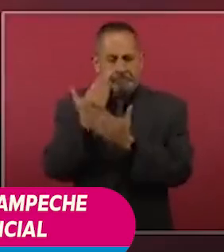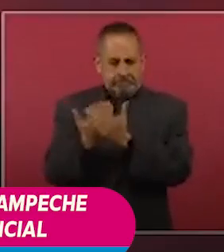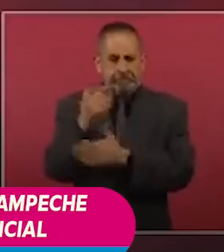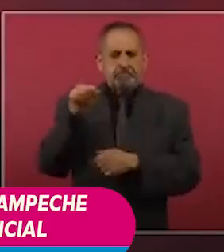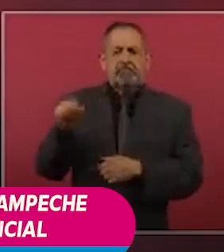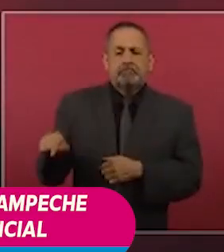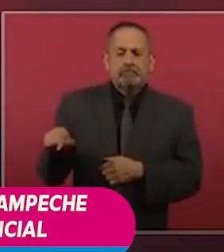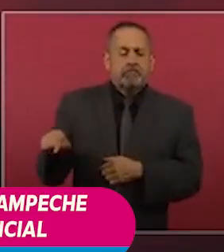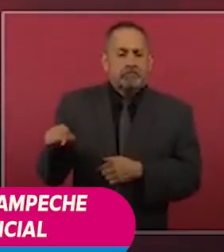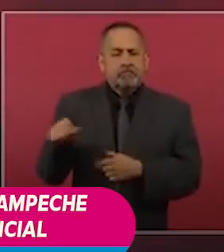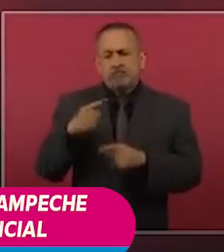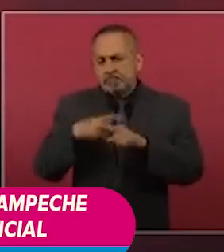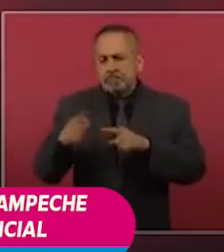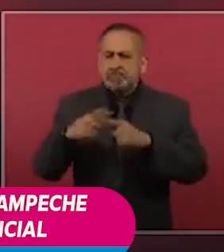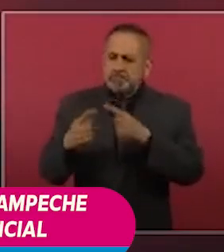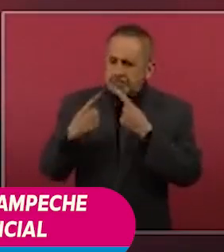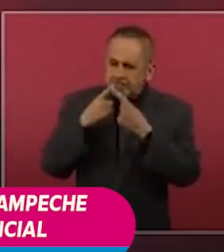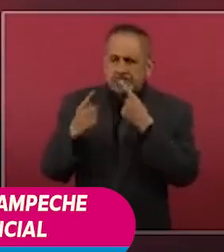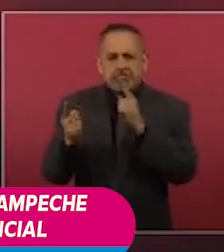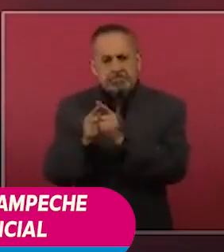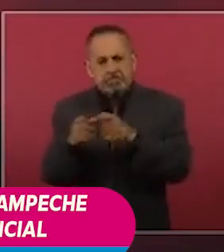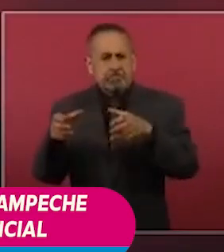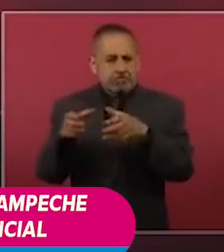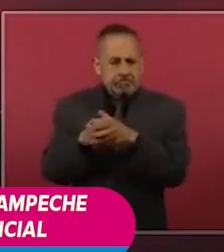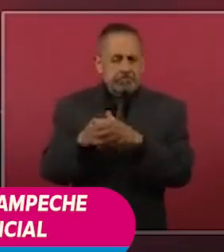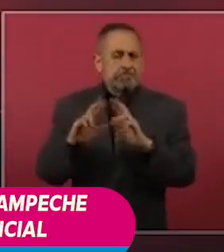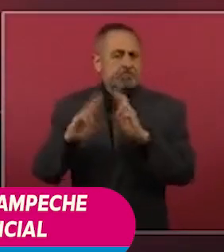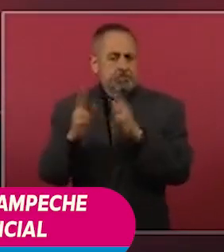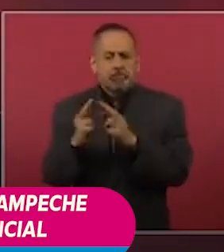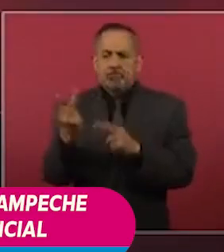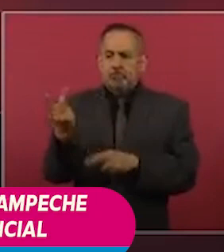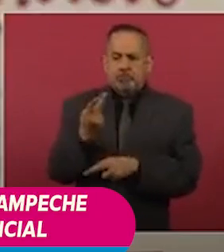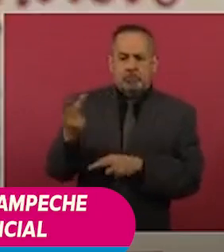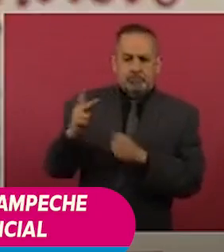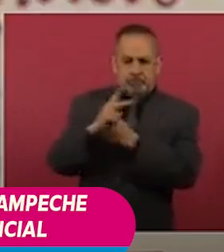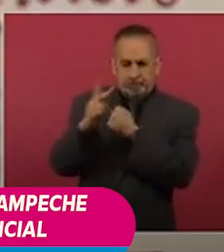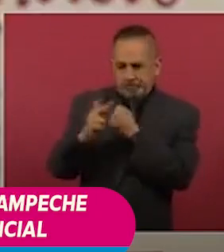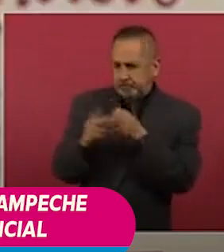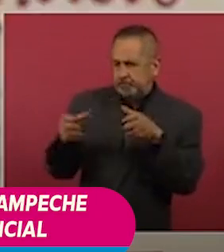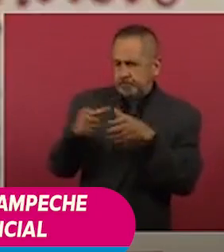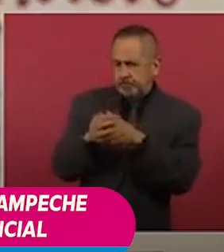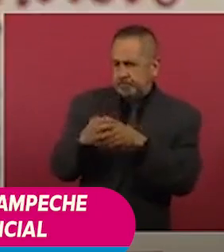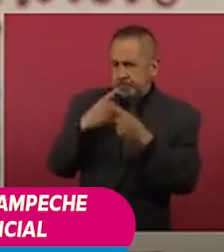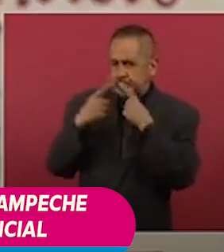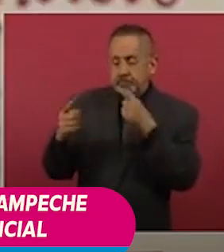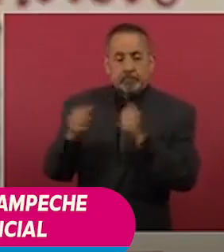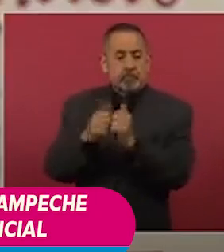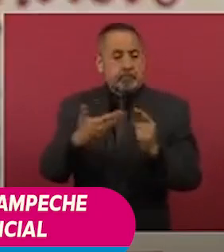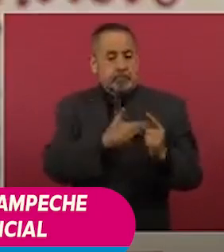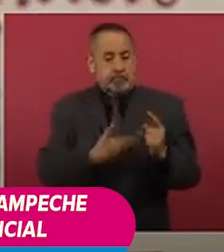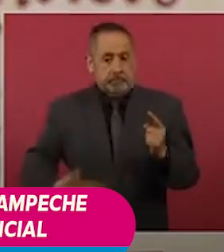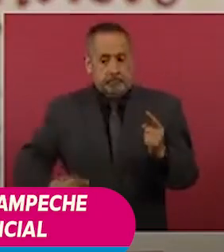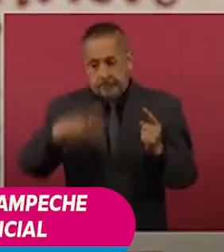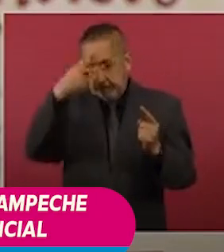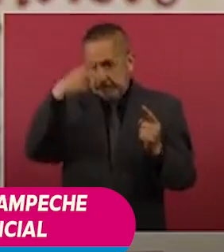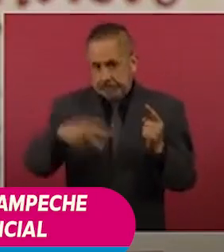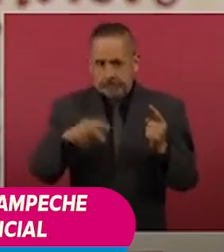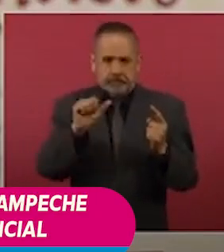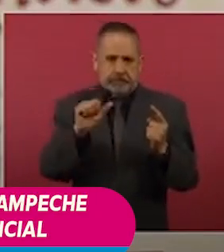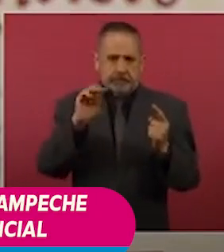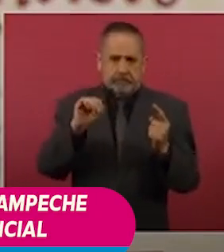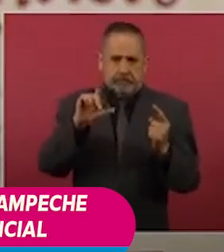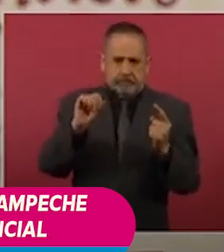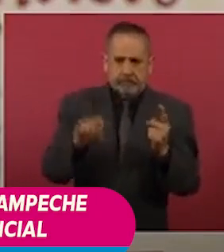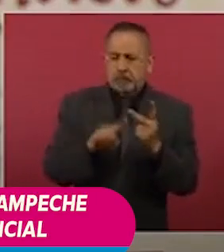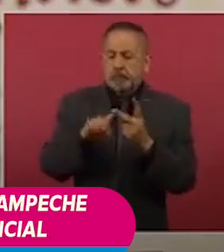actividades y visitas, reunión bilateral y el diálogo entre los presidentes de México, el presidente López Obrador